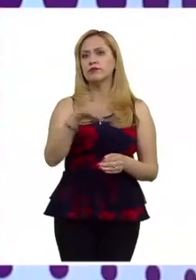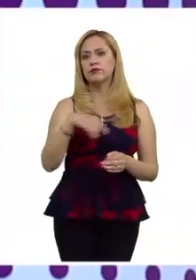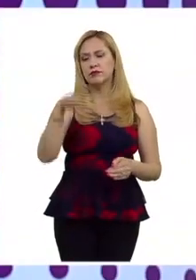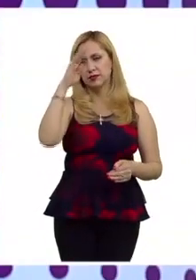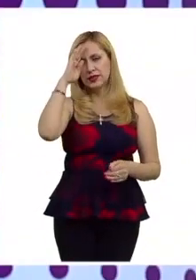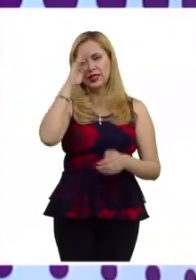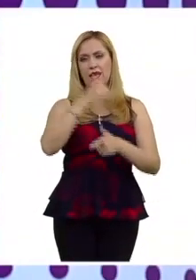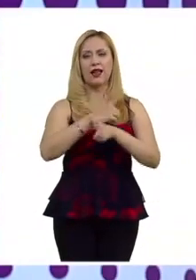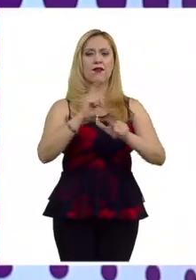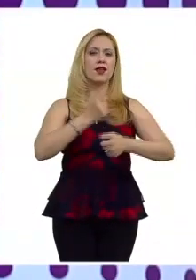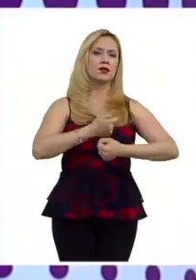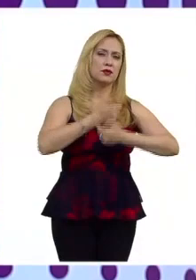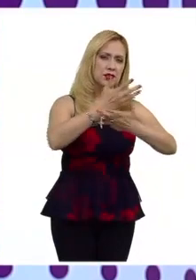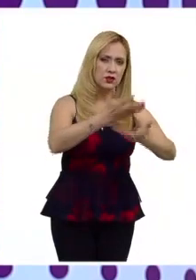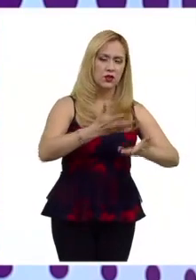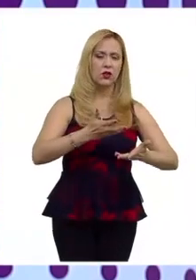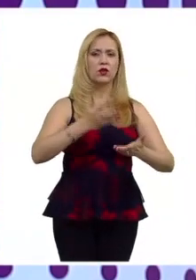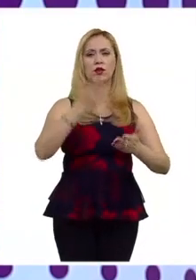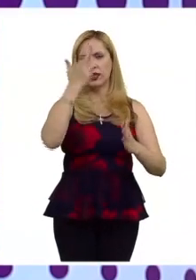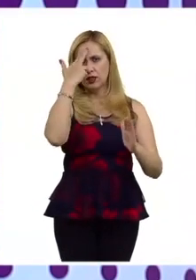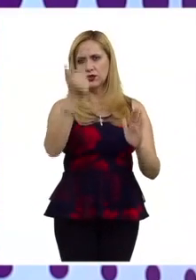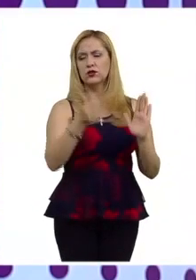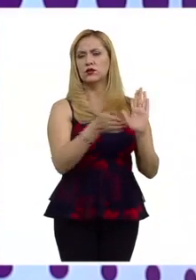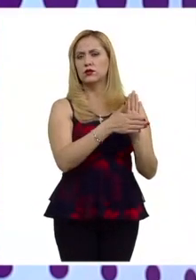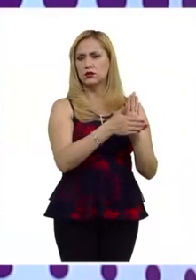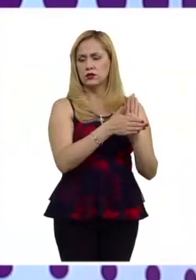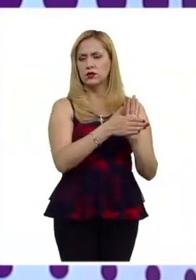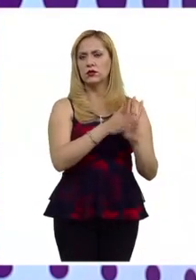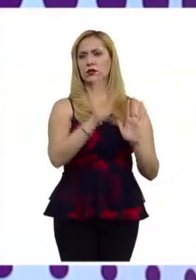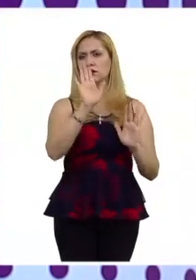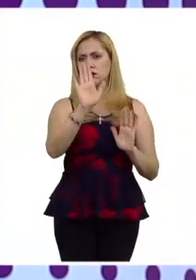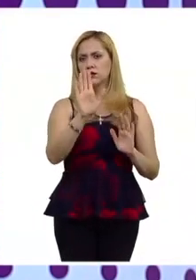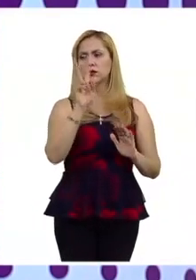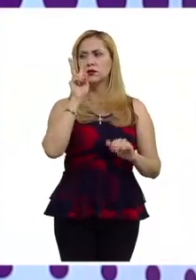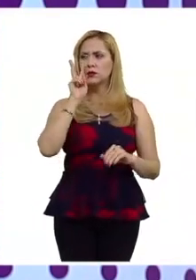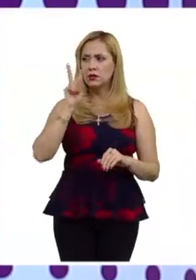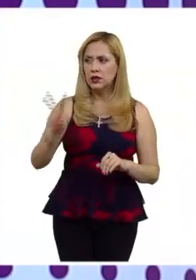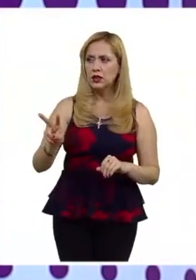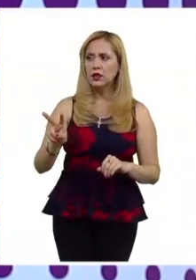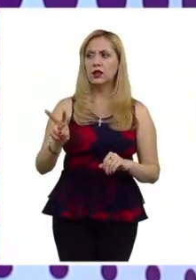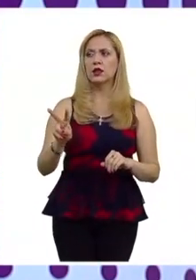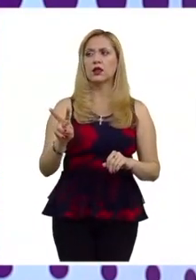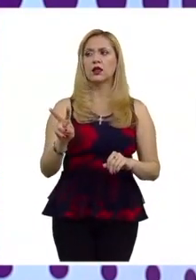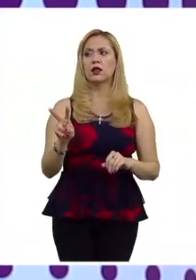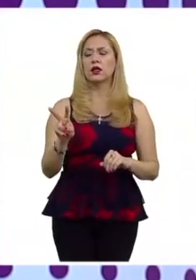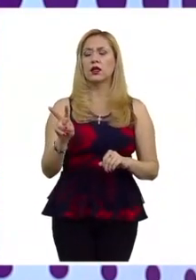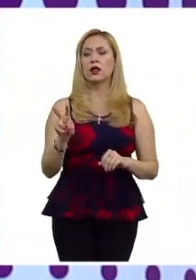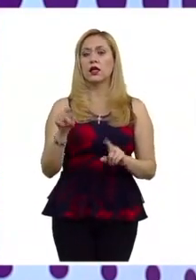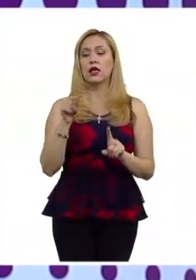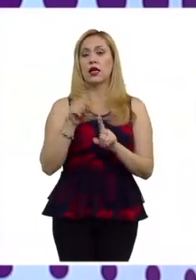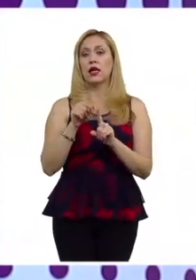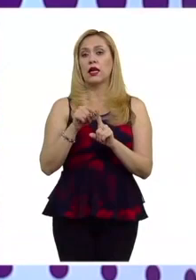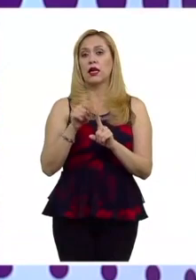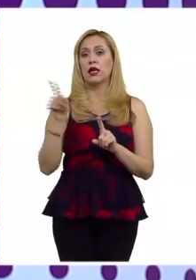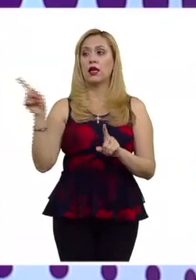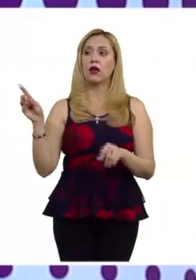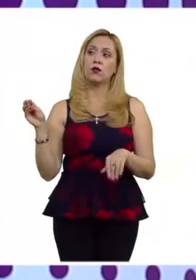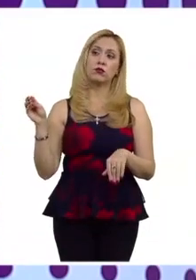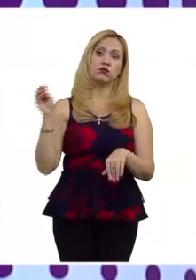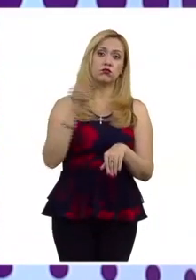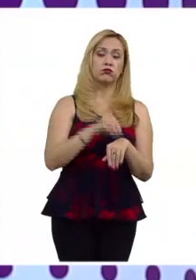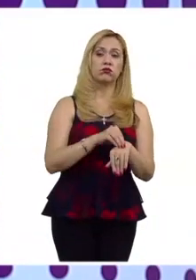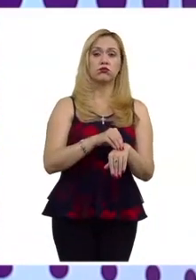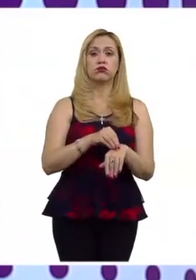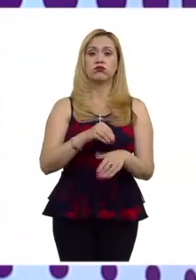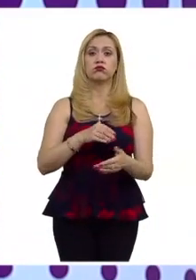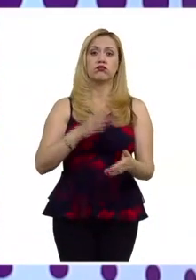libertad de expresión del test tripartita ve si primero que nada había era la medida que se le impuso era legal